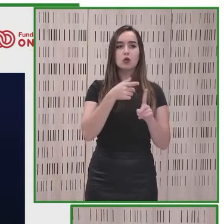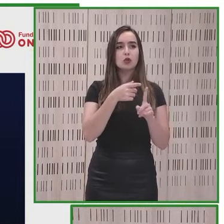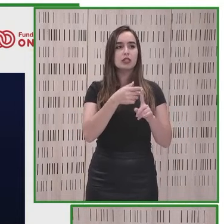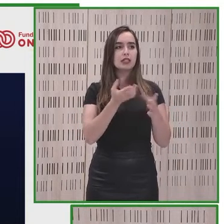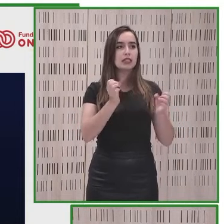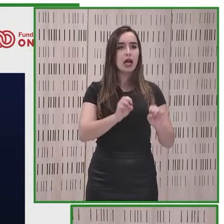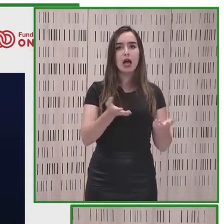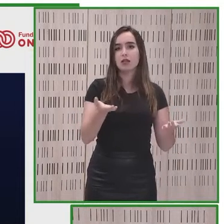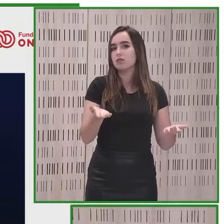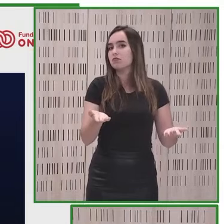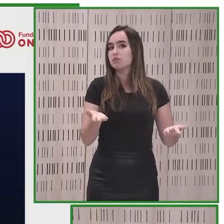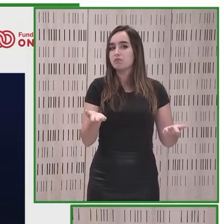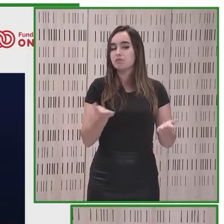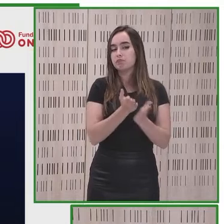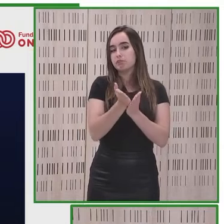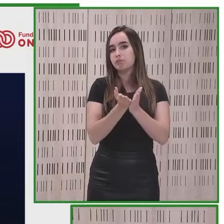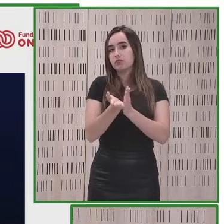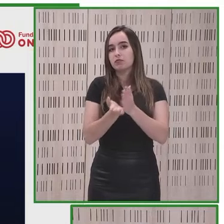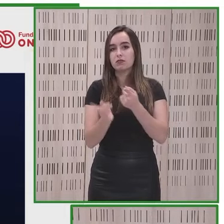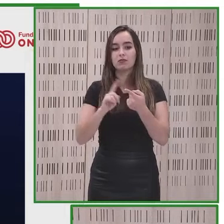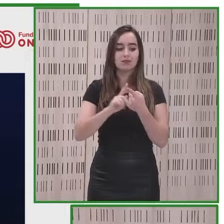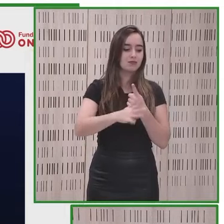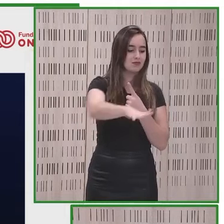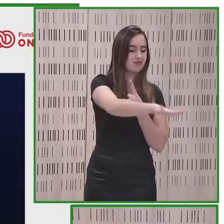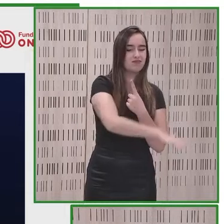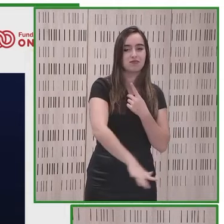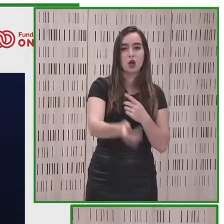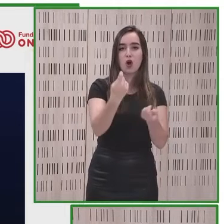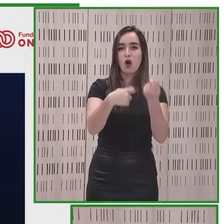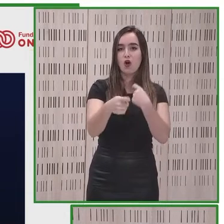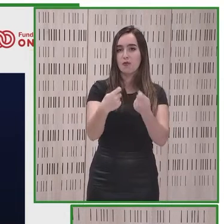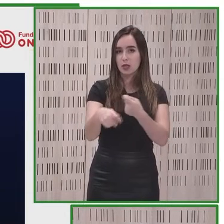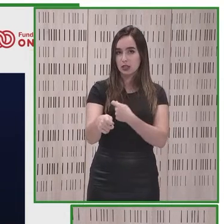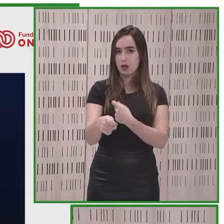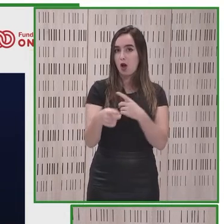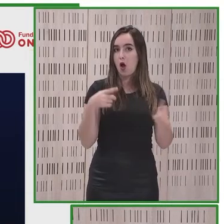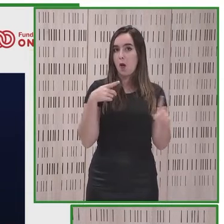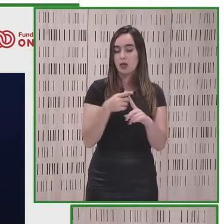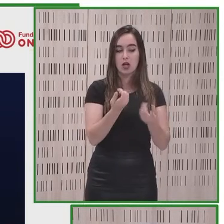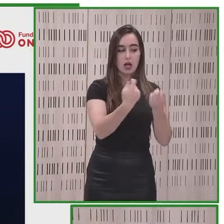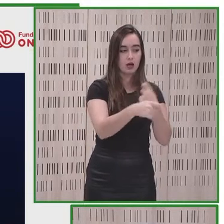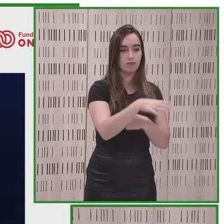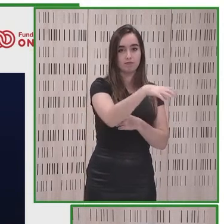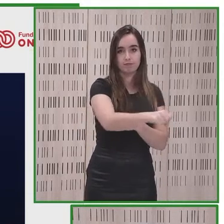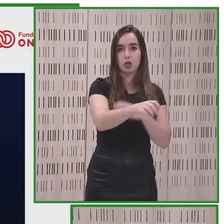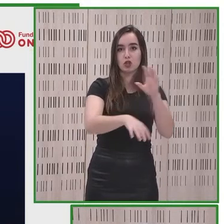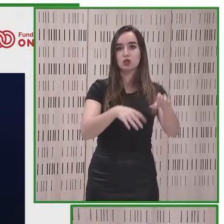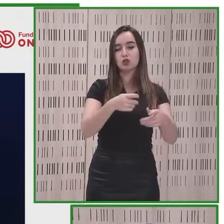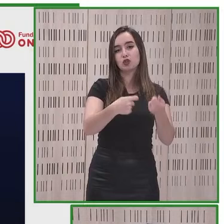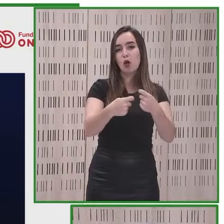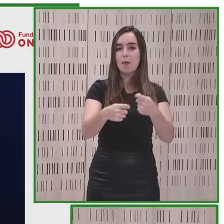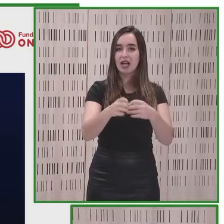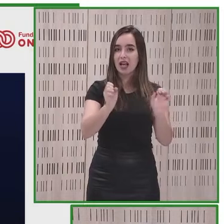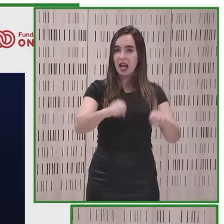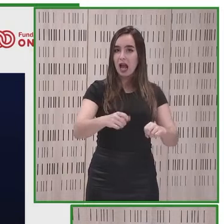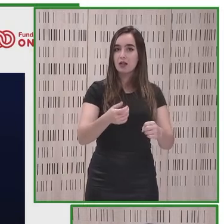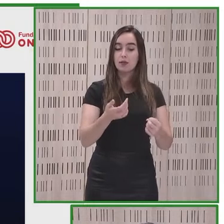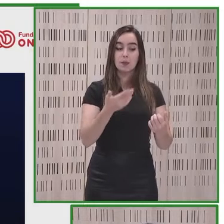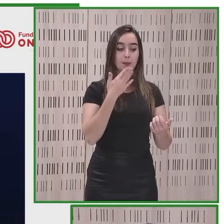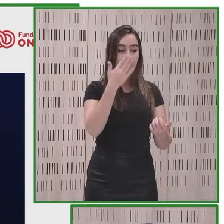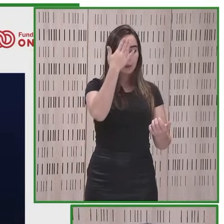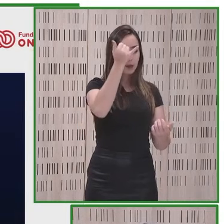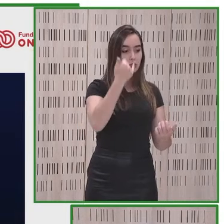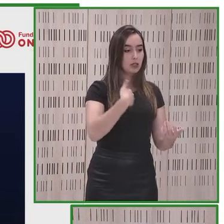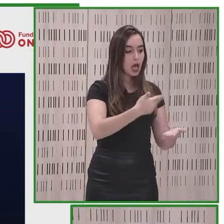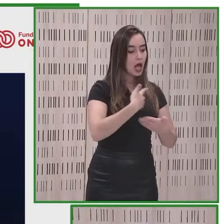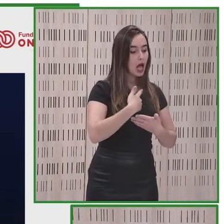en grandes superficies comerciales para poder realizar la compra porque te puede ayudar a localizar en lineal pero también te puede ayudar a